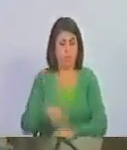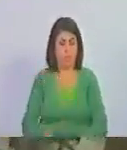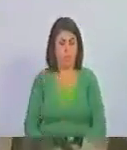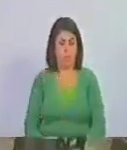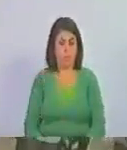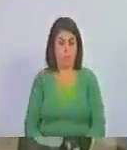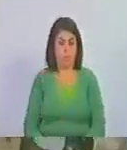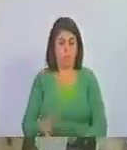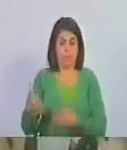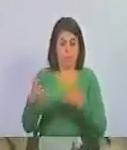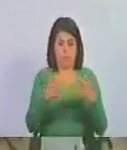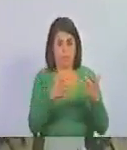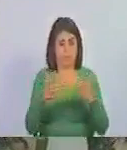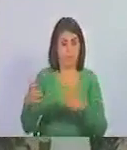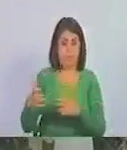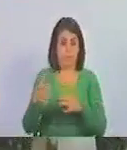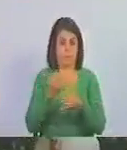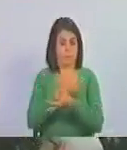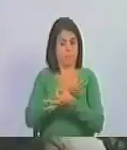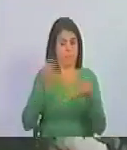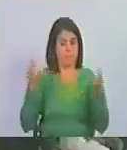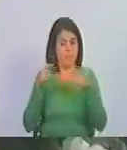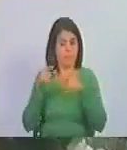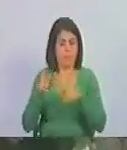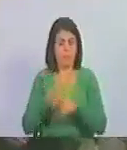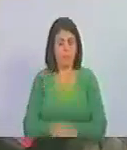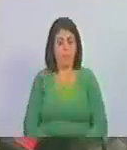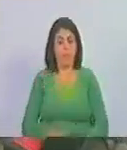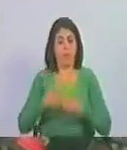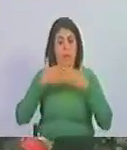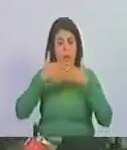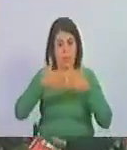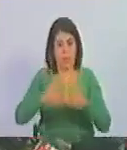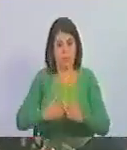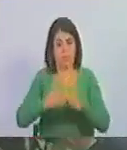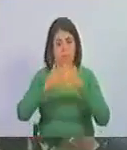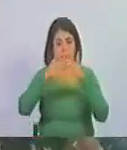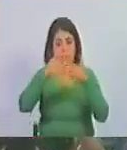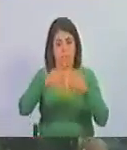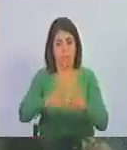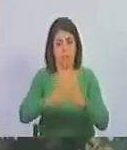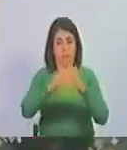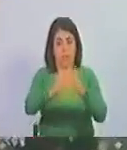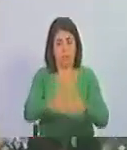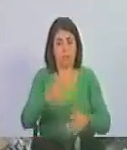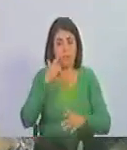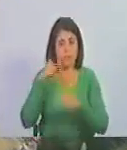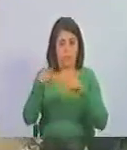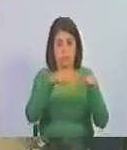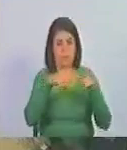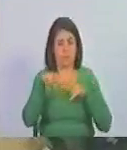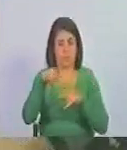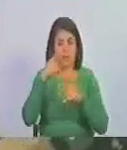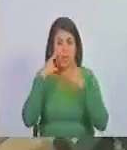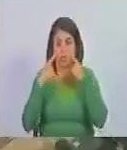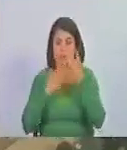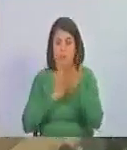Una batalla fluvial extraordinaria. La armada continúa portando en la encenada de Cabrián